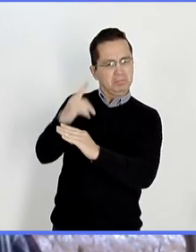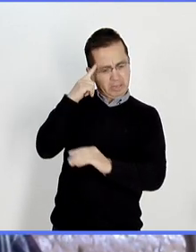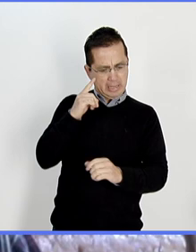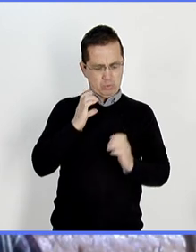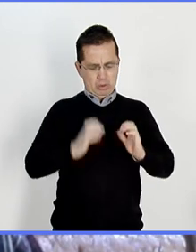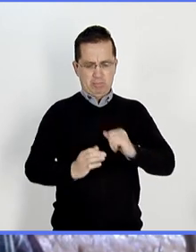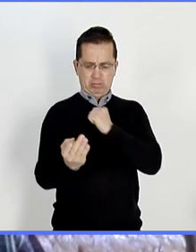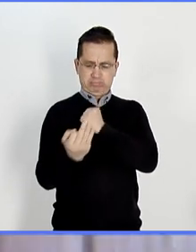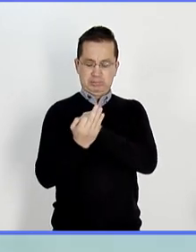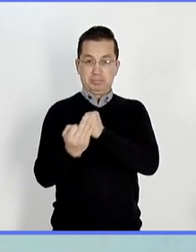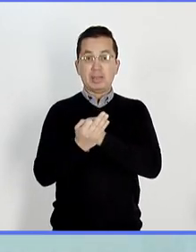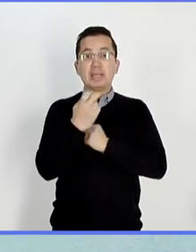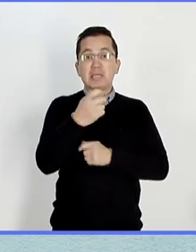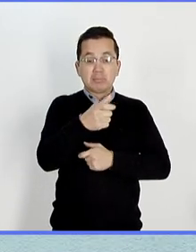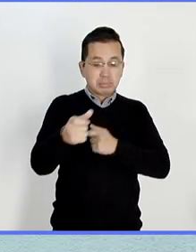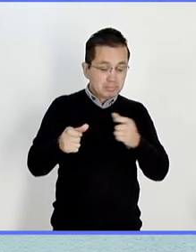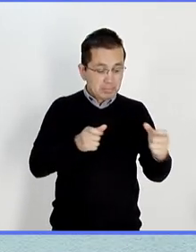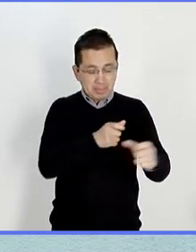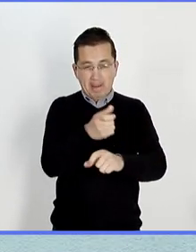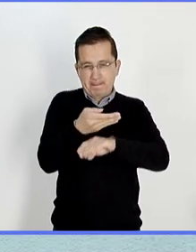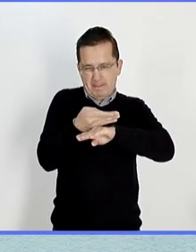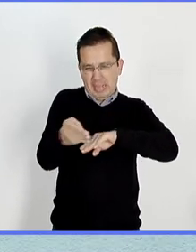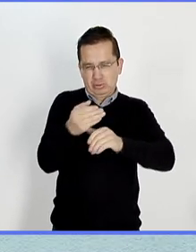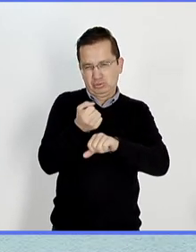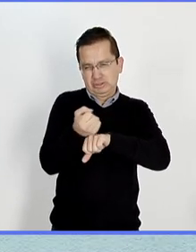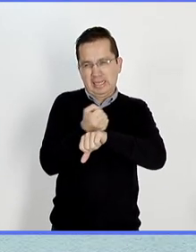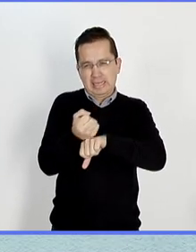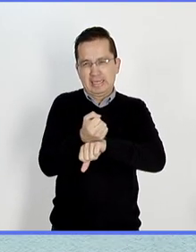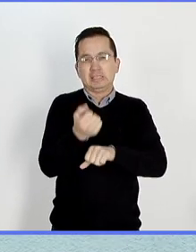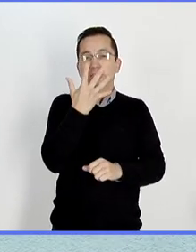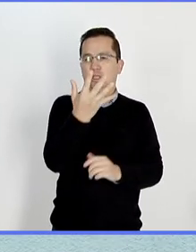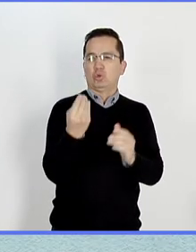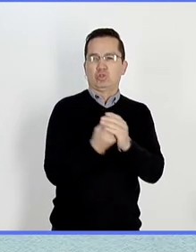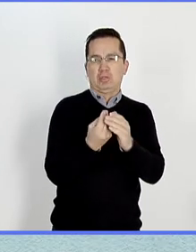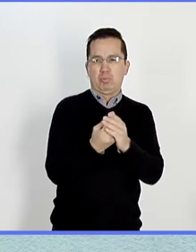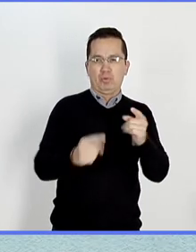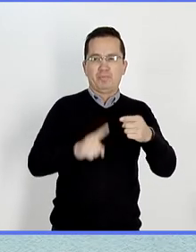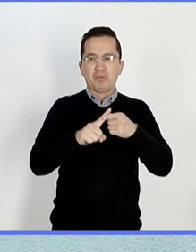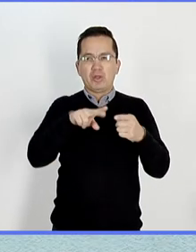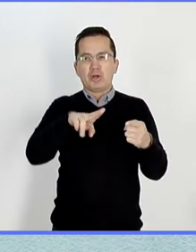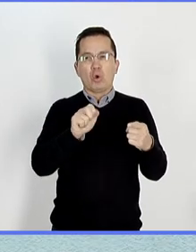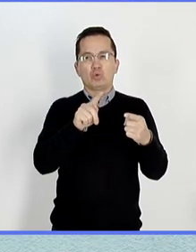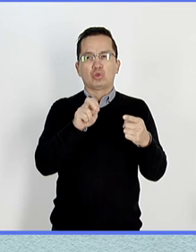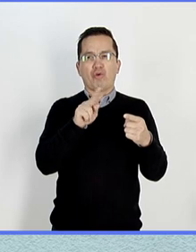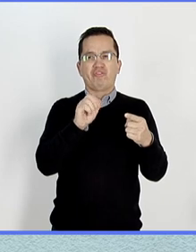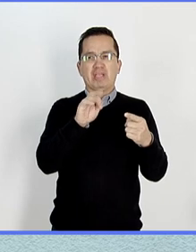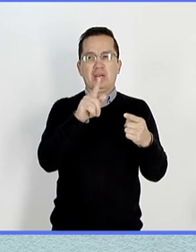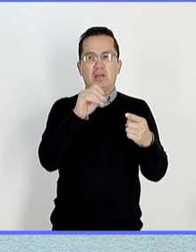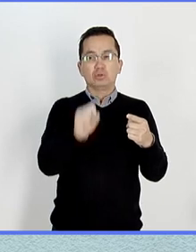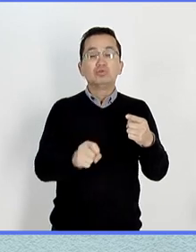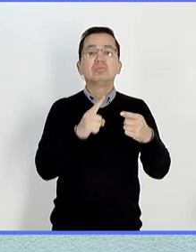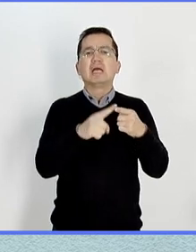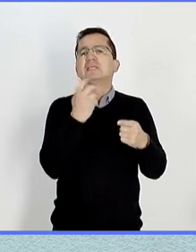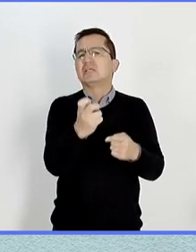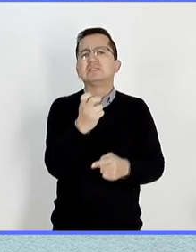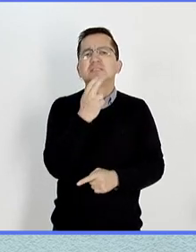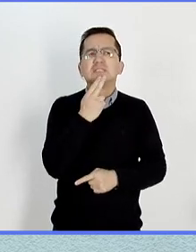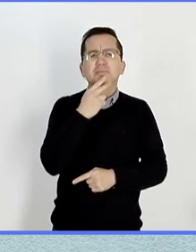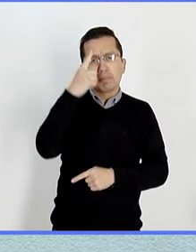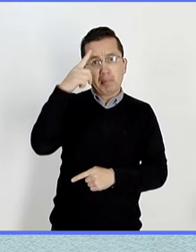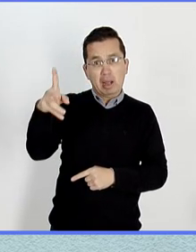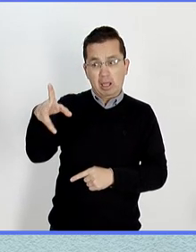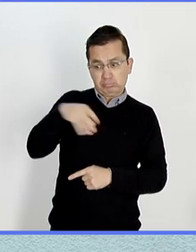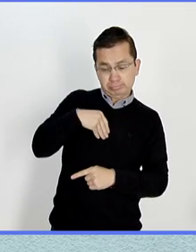tipos de glóbulos blancos. Los neutrófilos, que son los más abundantes, y se encargan de protegernos contra las infecciones.